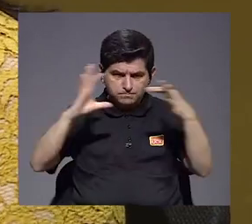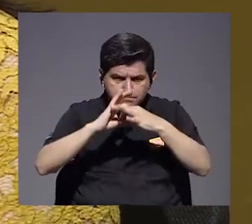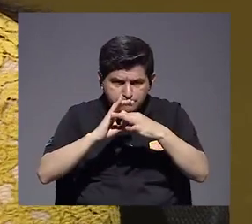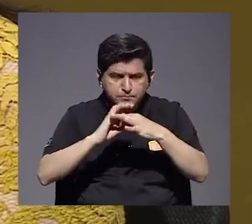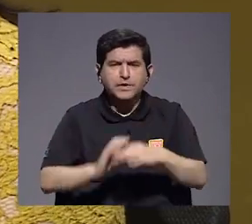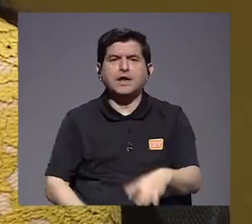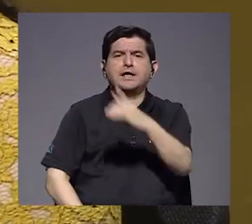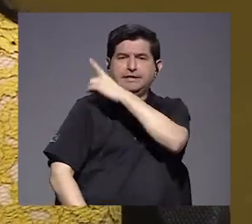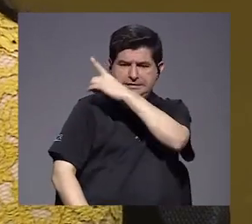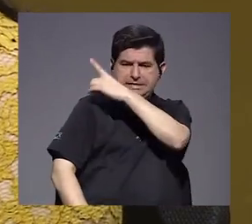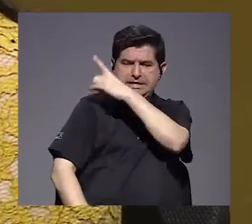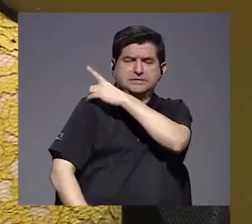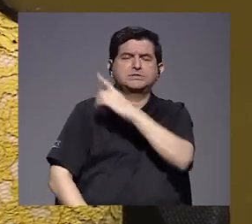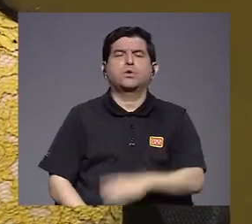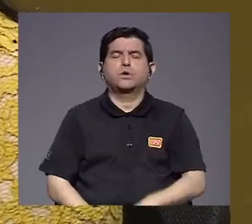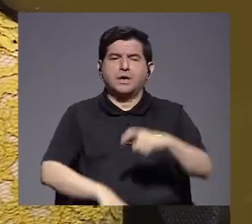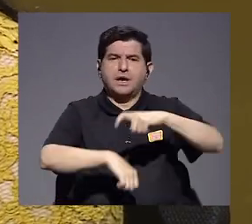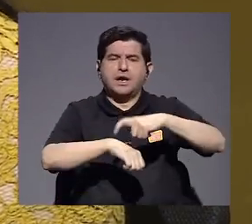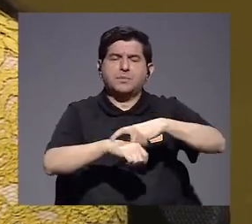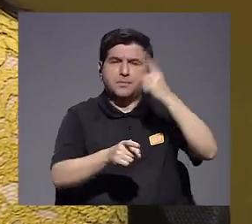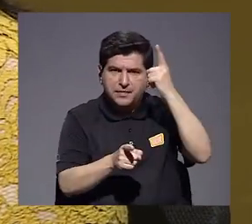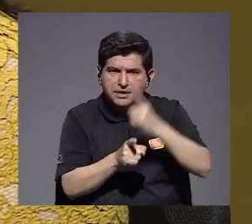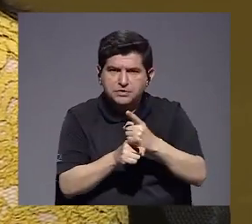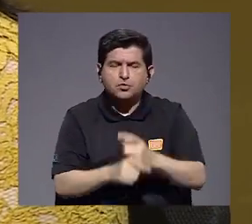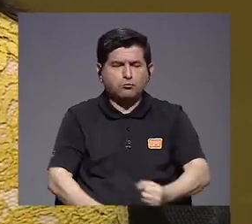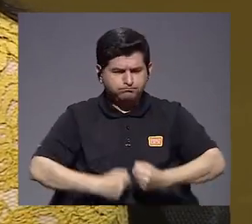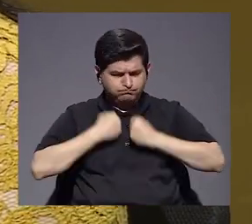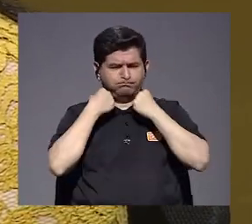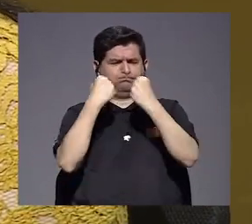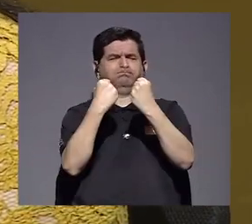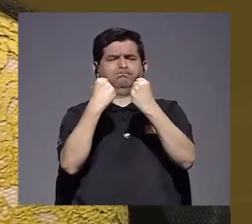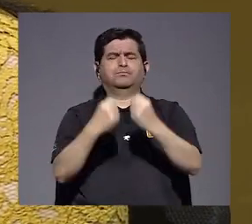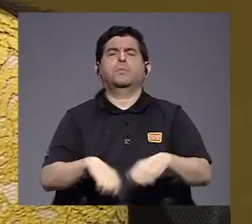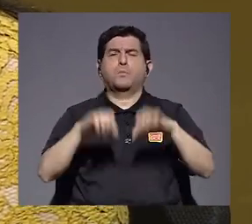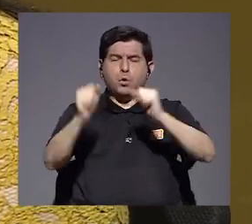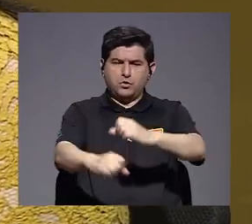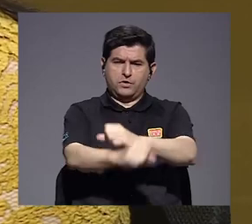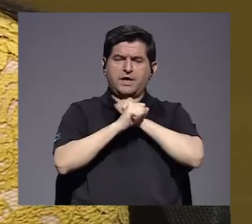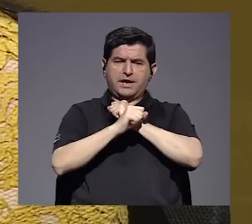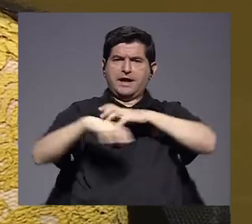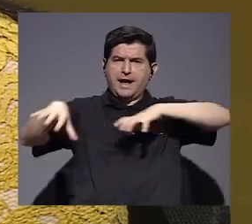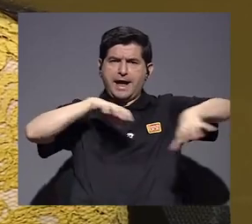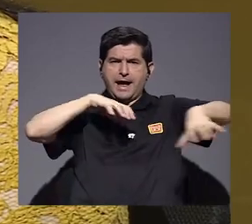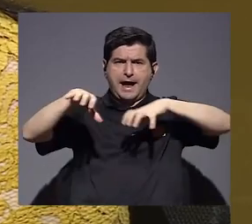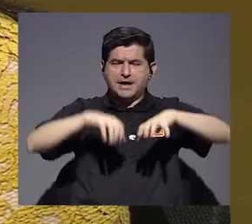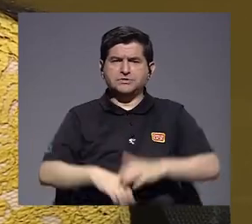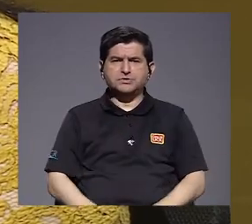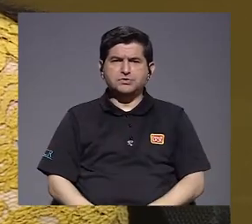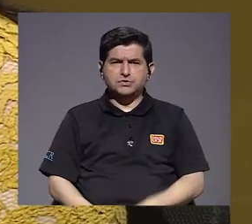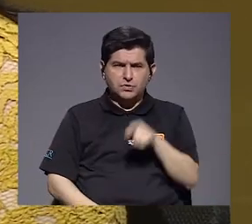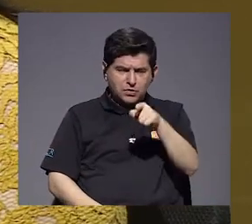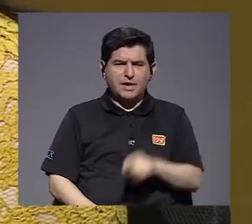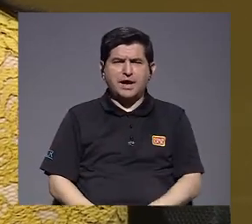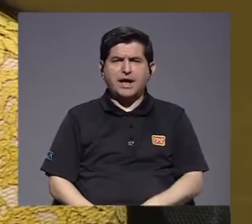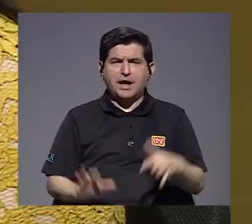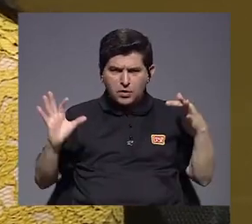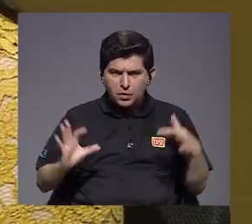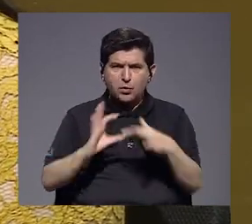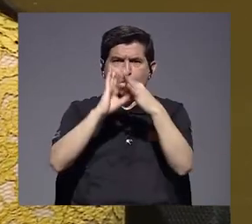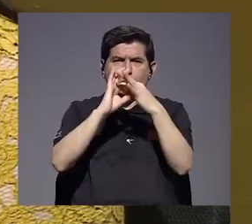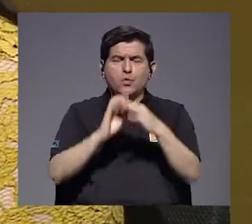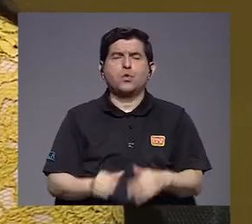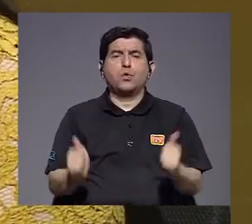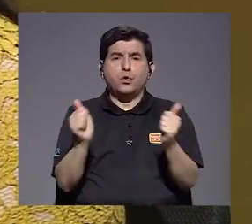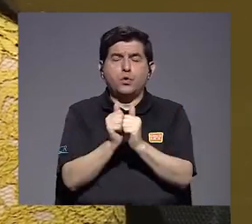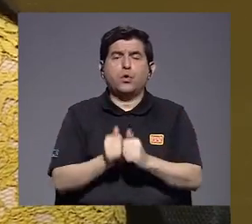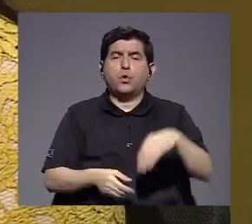y de dirección cuando corresponda robusta para poder garantizar que las acciones están alineadas y dotar de contenido